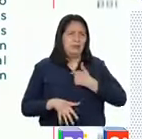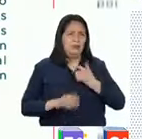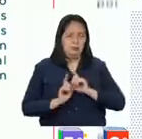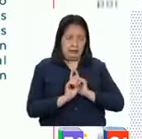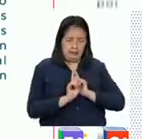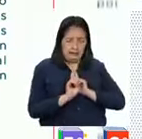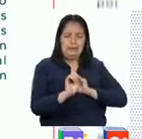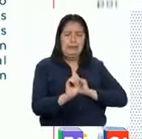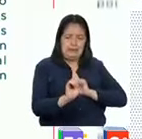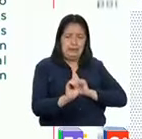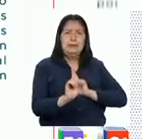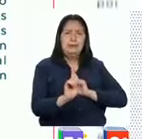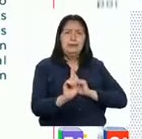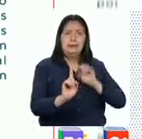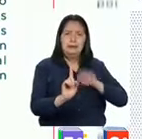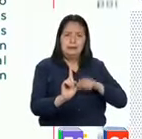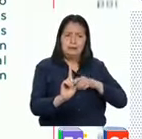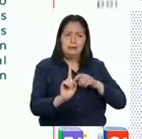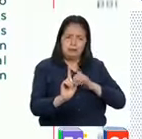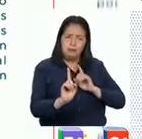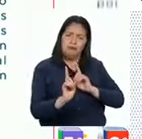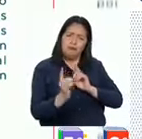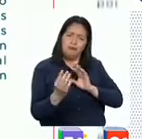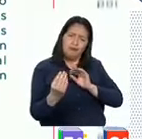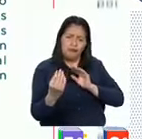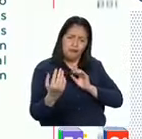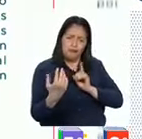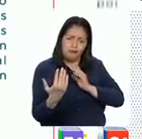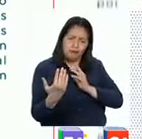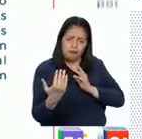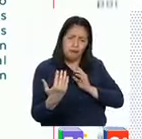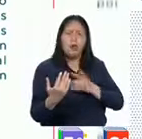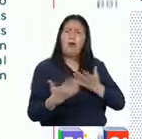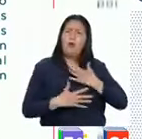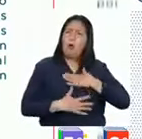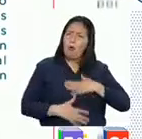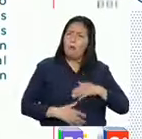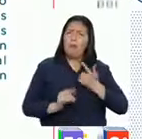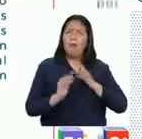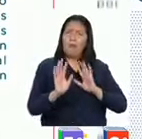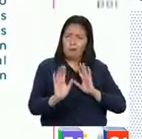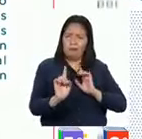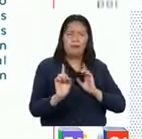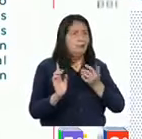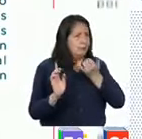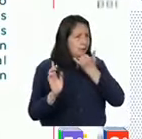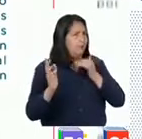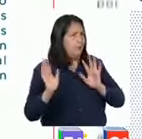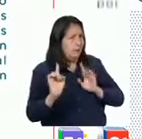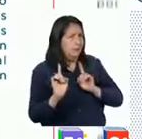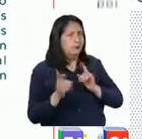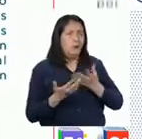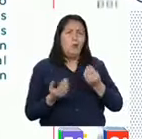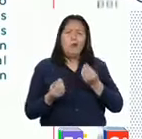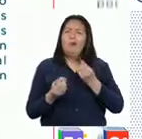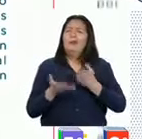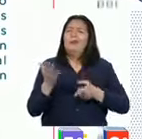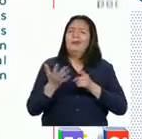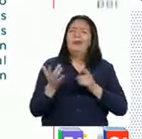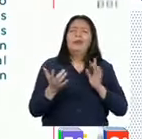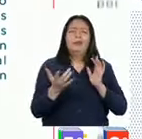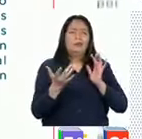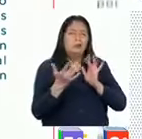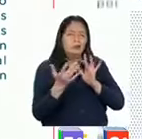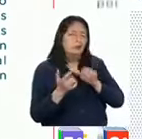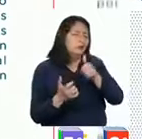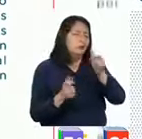distancia física que nos permite interactuar con los demás de manera cómoda en función de la situación y de la relación que tengamos